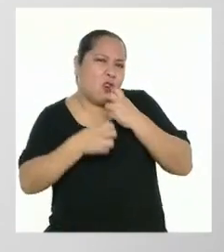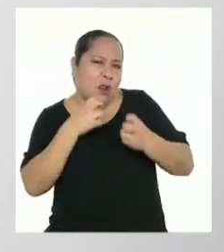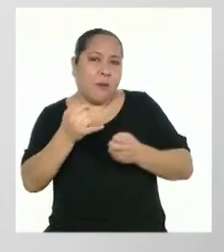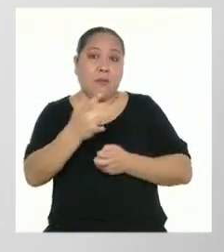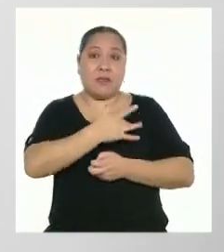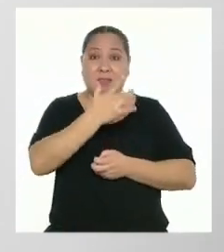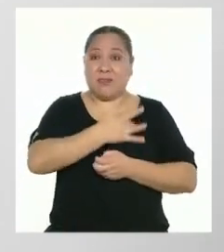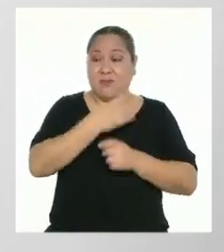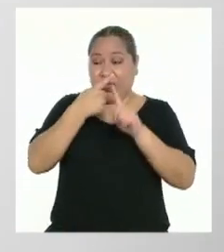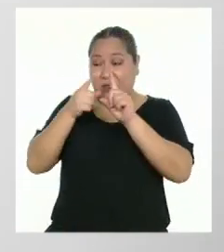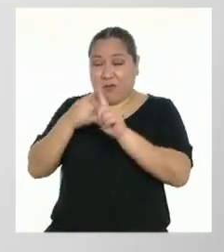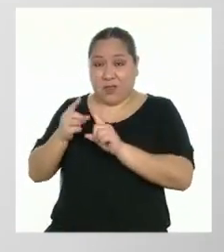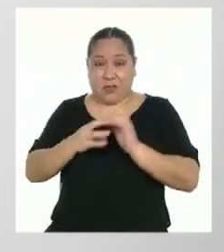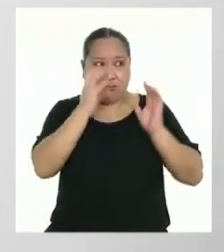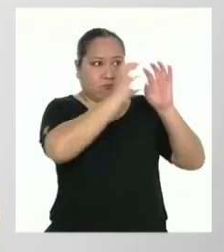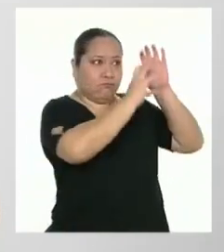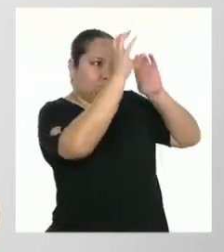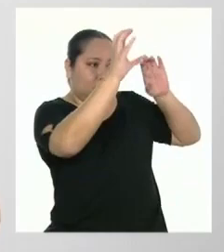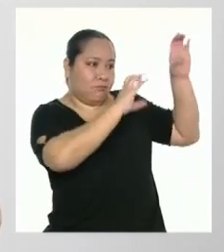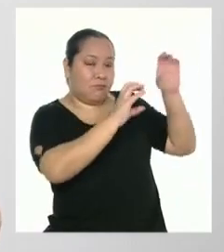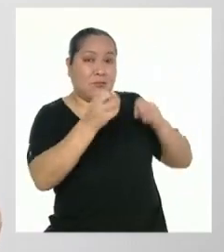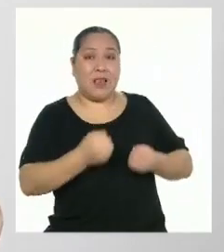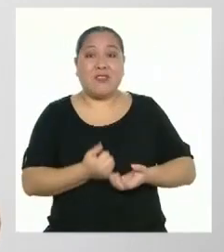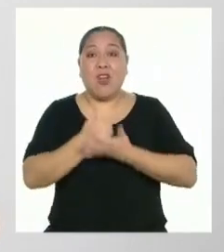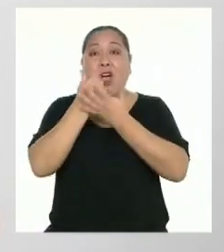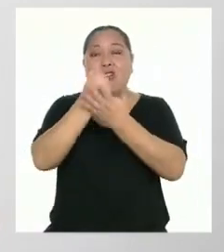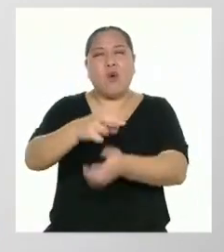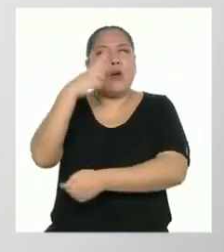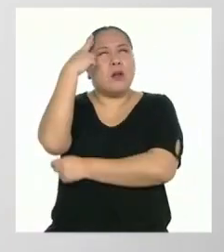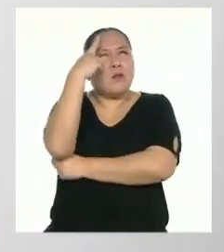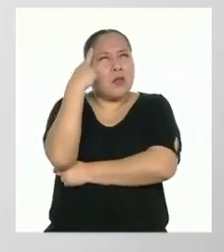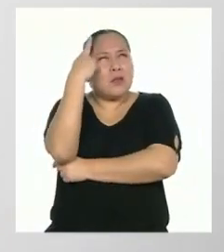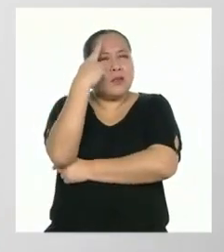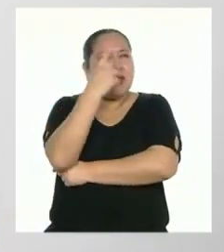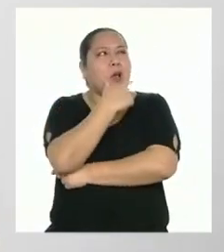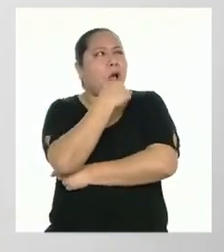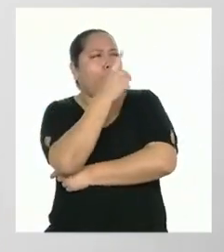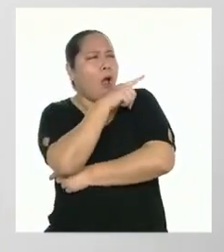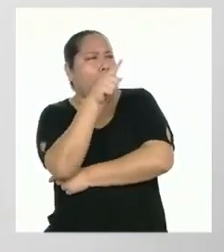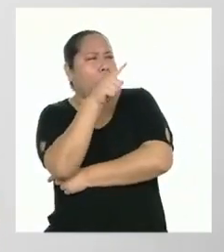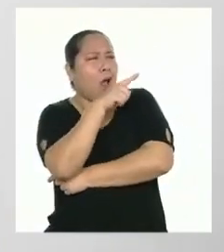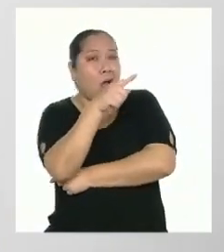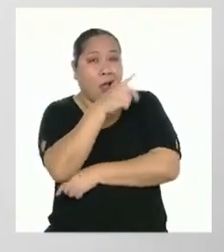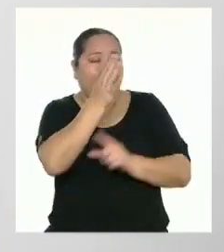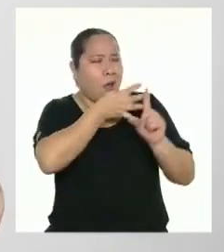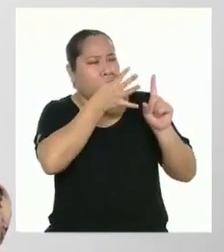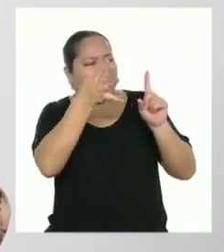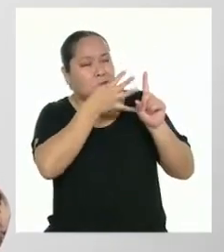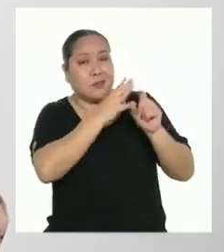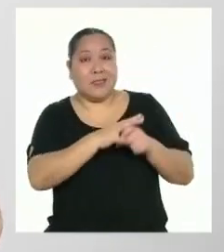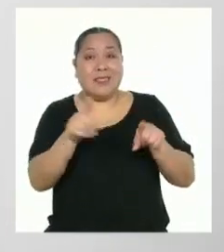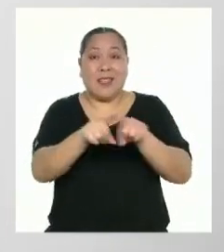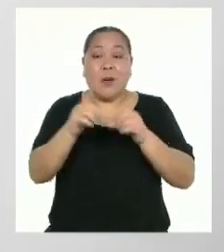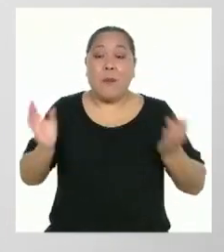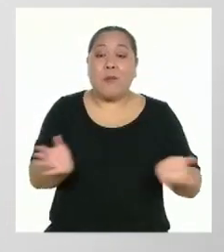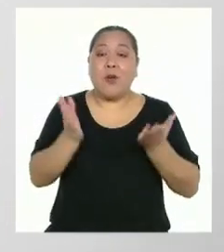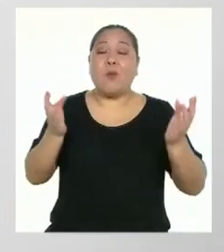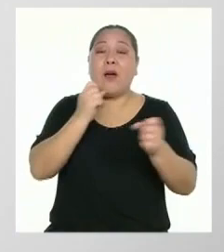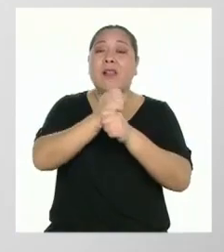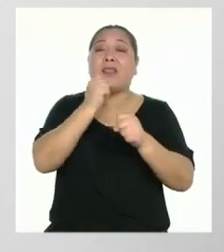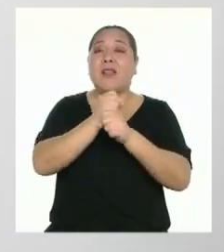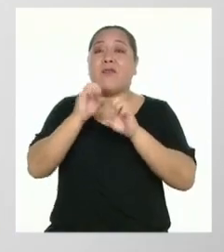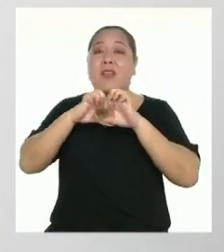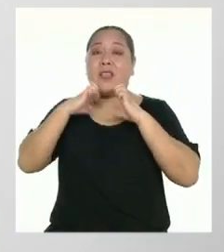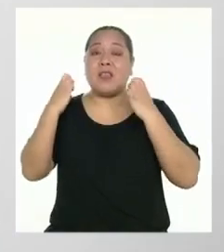Esto favorece la reflexión y la crítica colectiva. Además, promueve el trabajo en equipo. Se